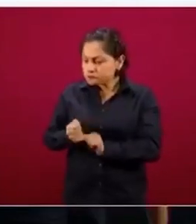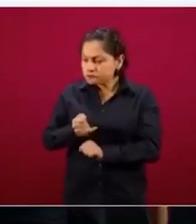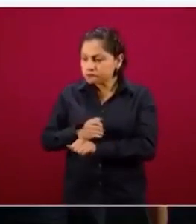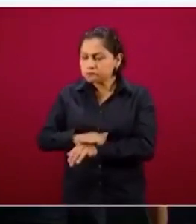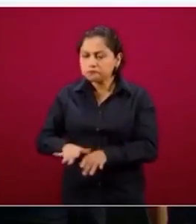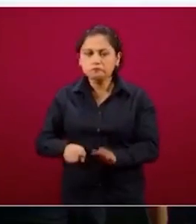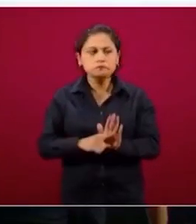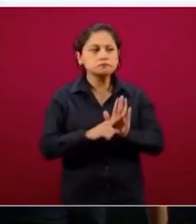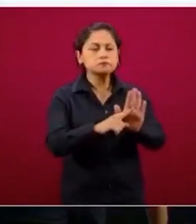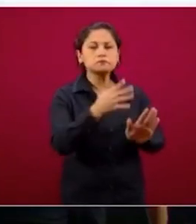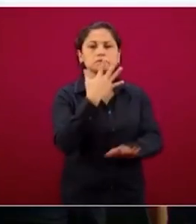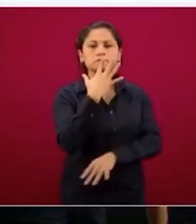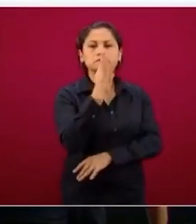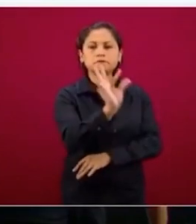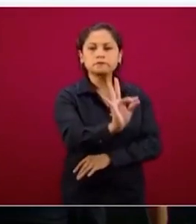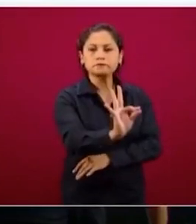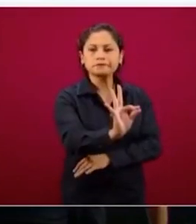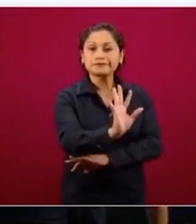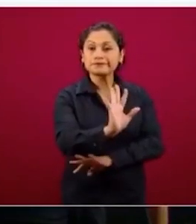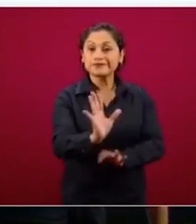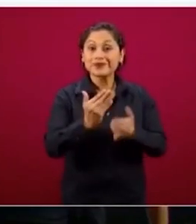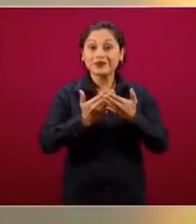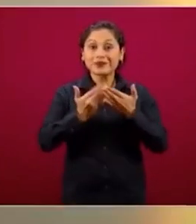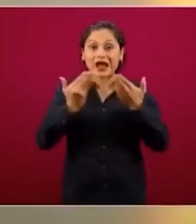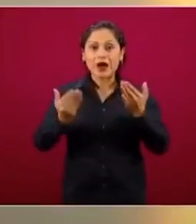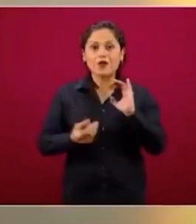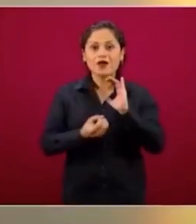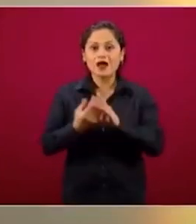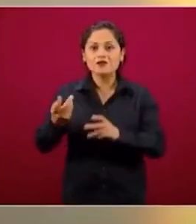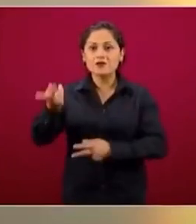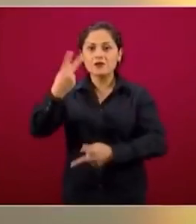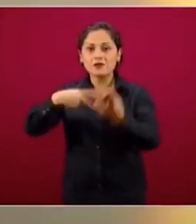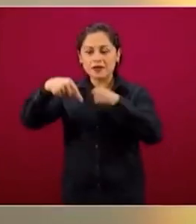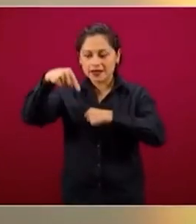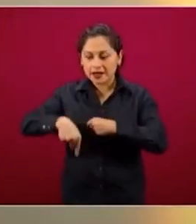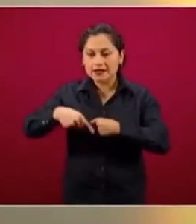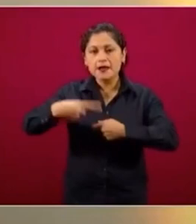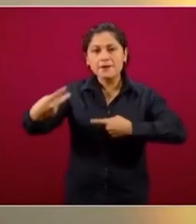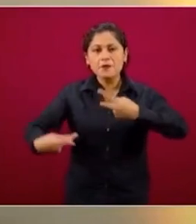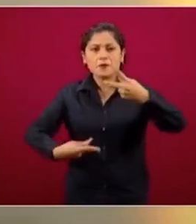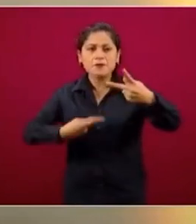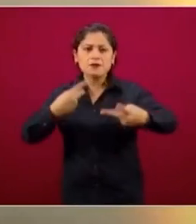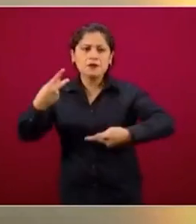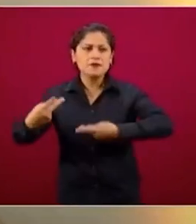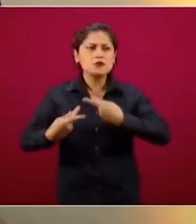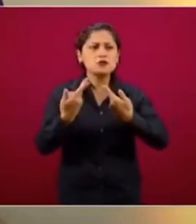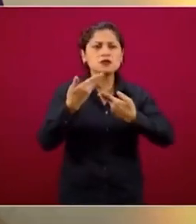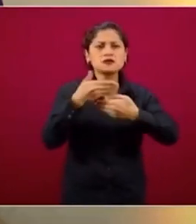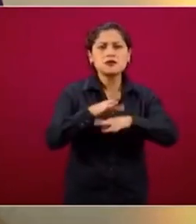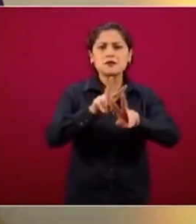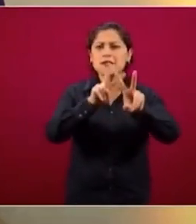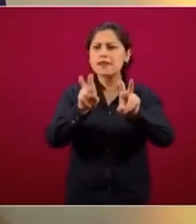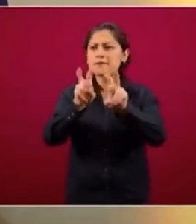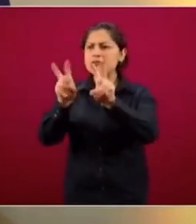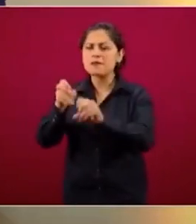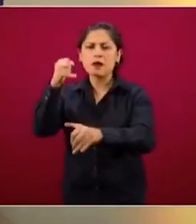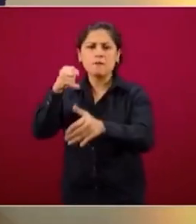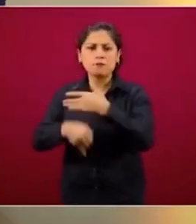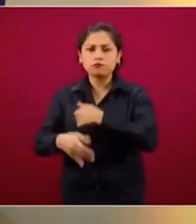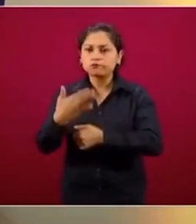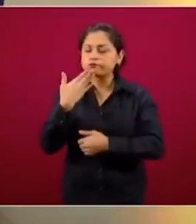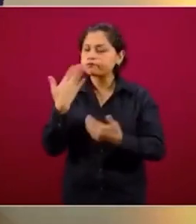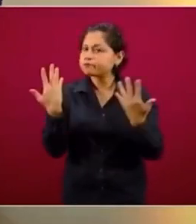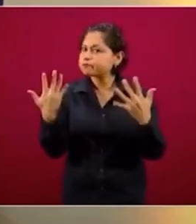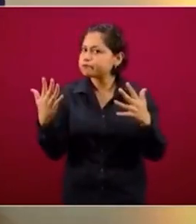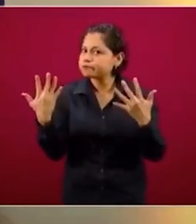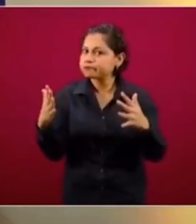involucra a opinar y a decir y que si el método y que si las unidades sentinela, qué bueno, eso es enriquecedor para el país. Lo mismo que tener los